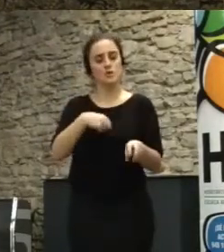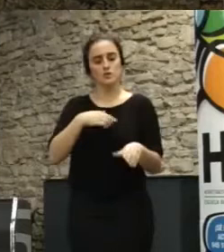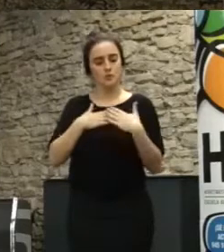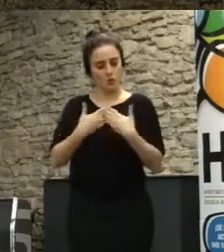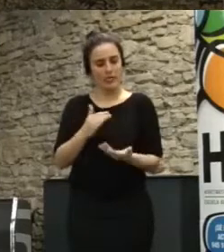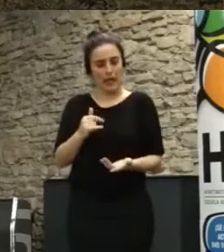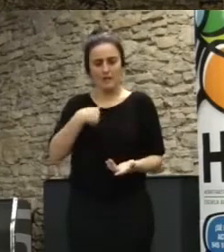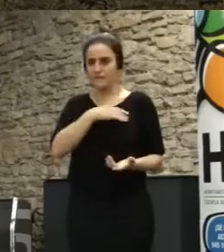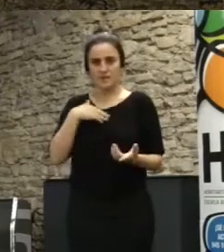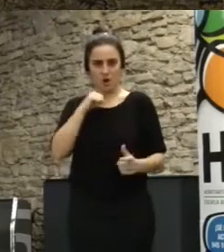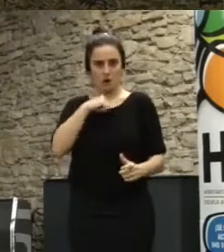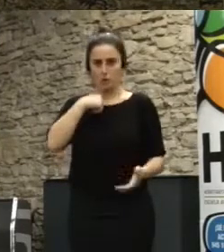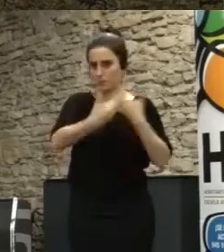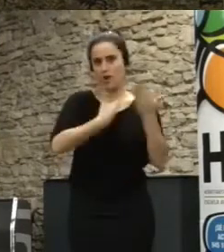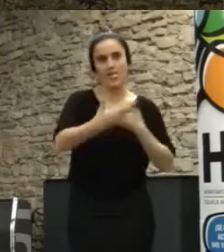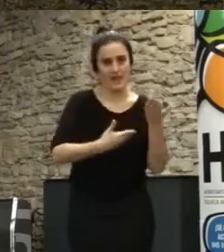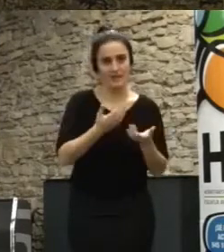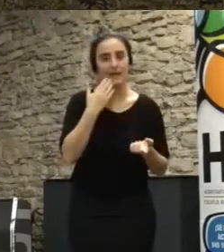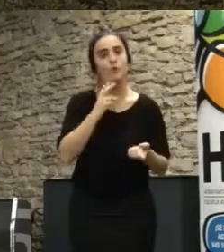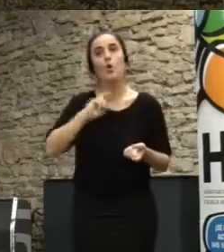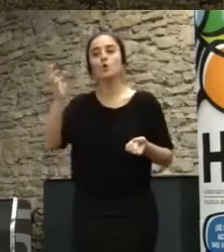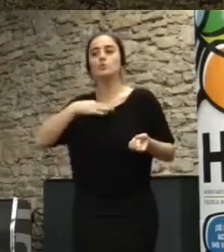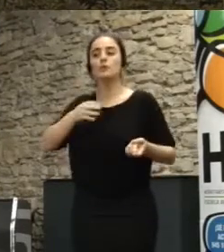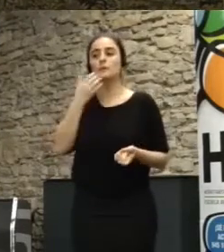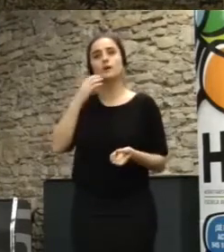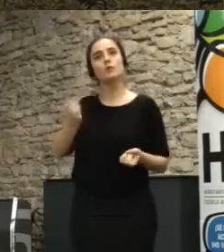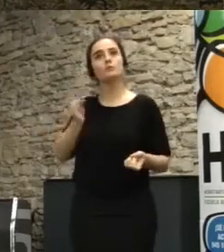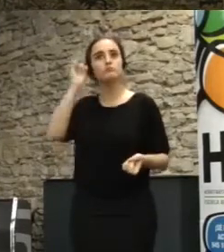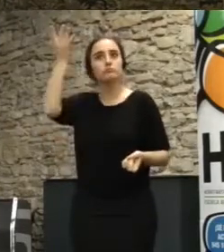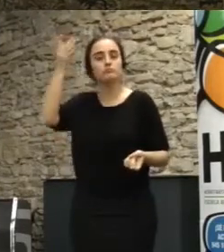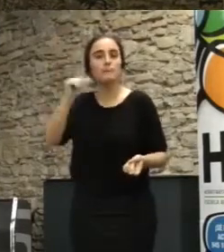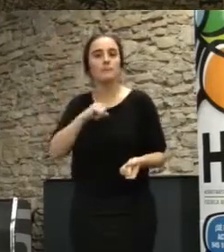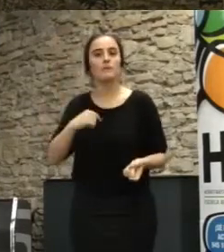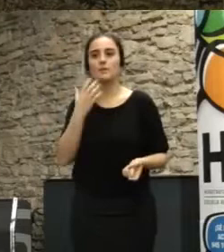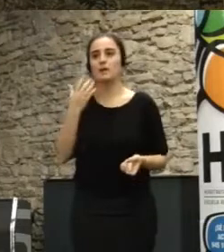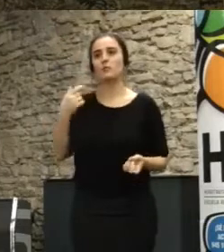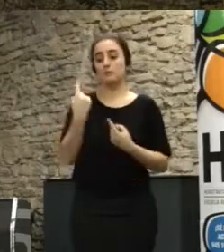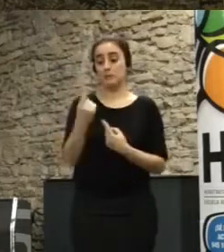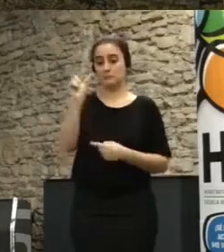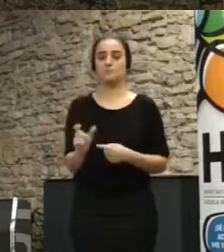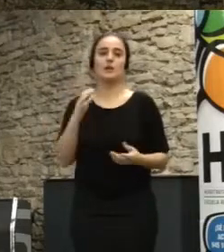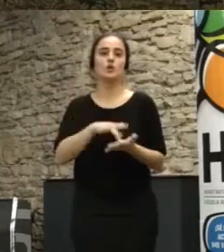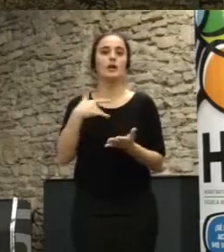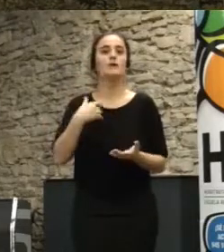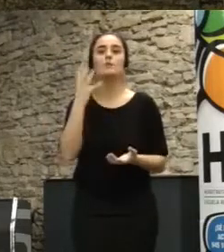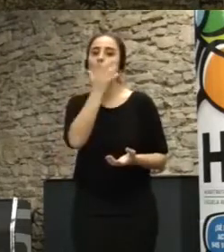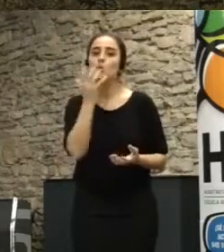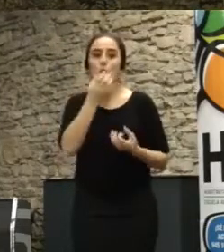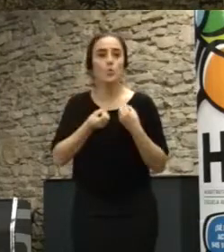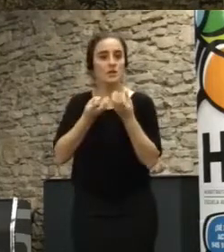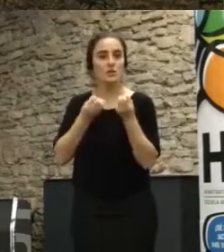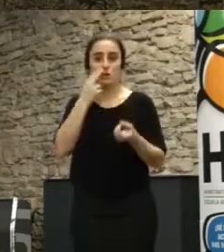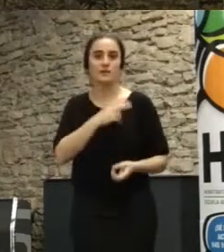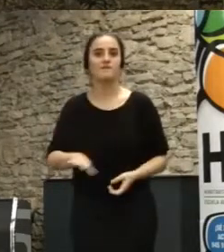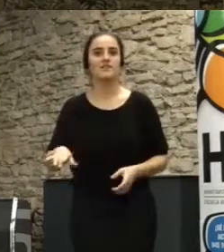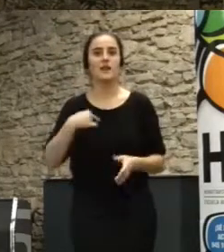en otros casos se articula la iniciativa privada, pues una gente que tiene un proyecto de cuentacuentos infantiles que el experimento